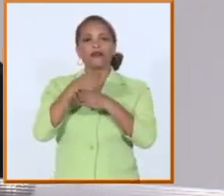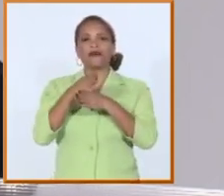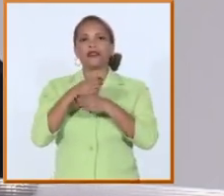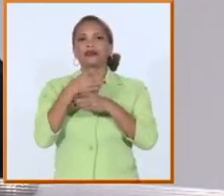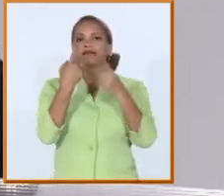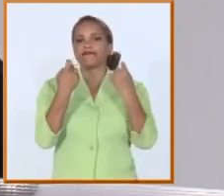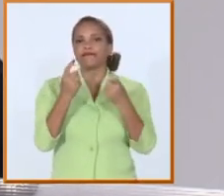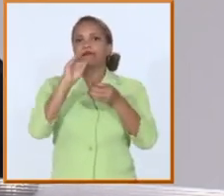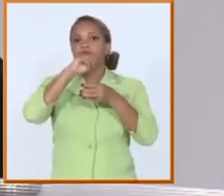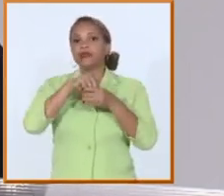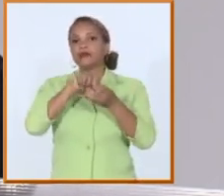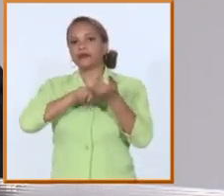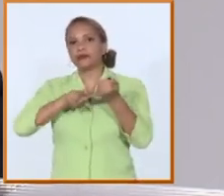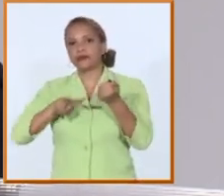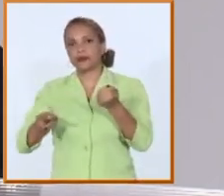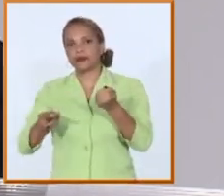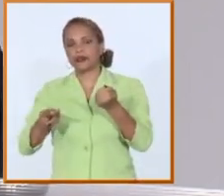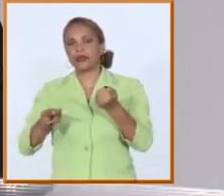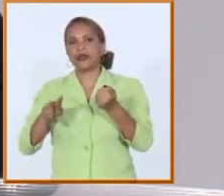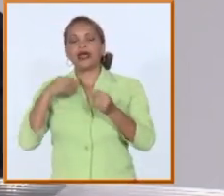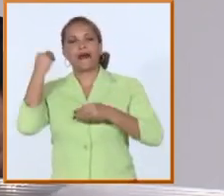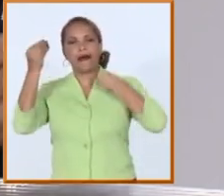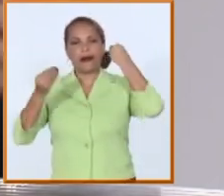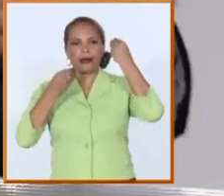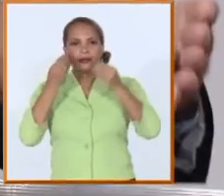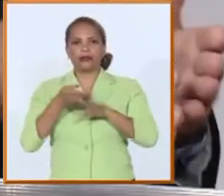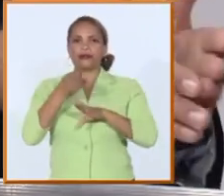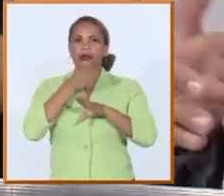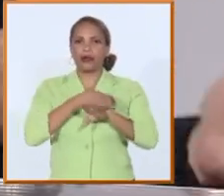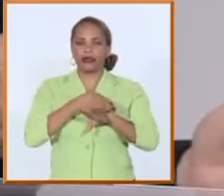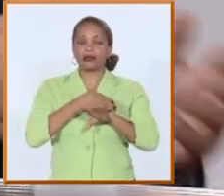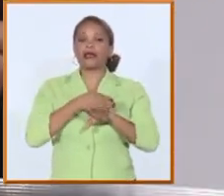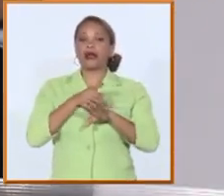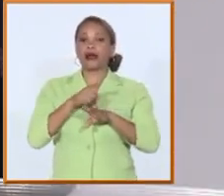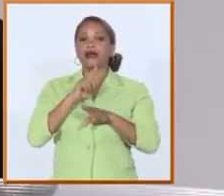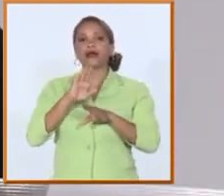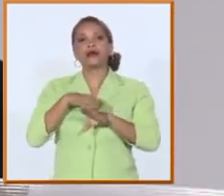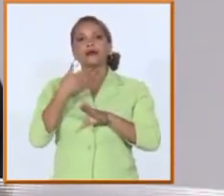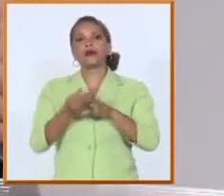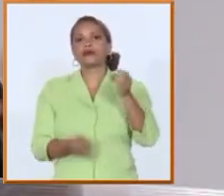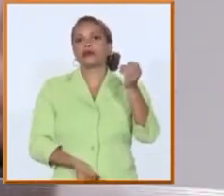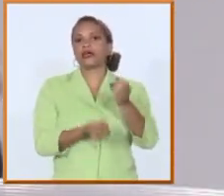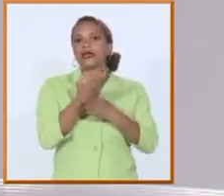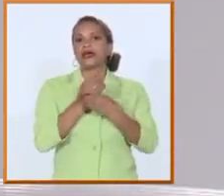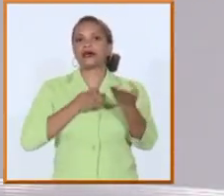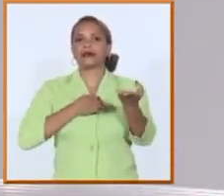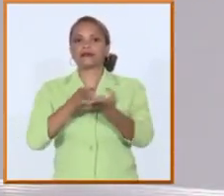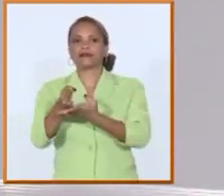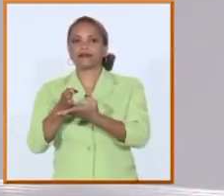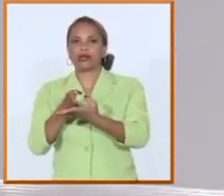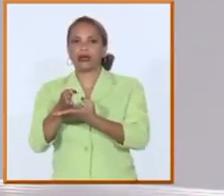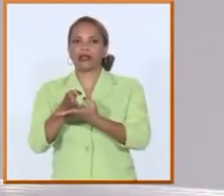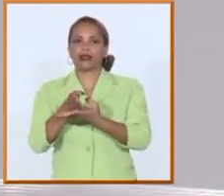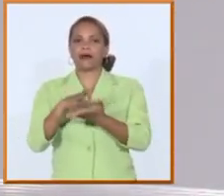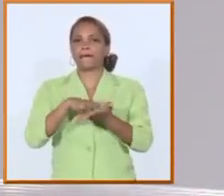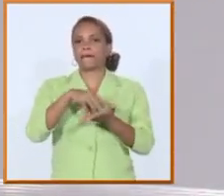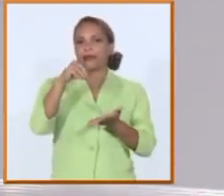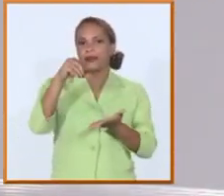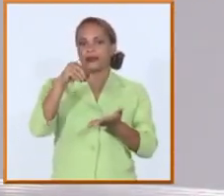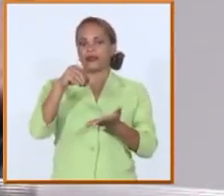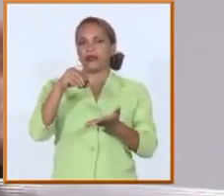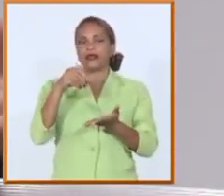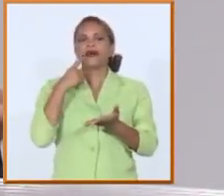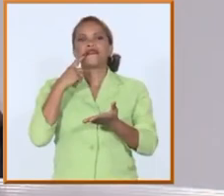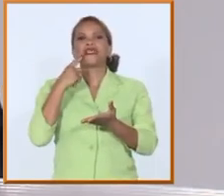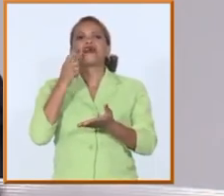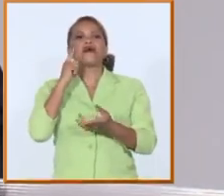territorios esos grupos de necesidades generalmente responden a las estrategias de desarrollo local a las estrategias de desarrollo territorial y en que